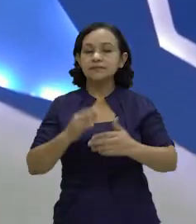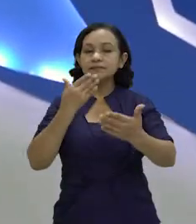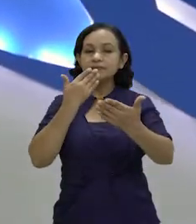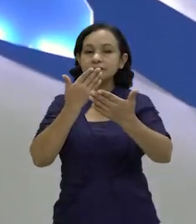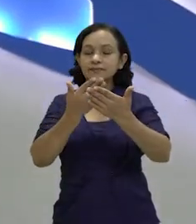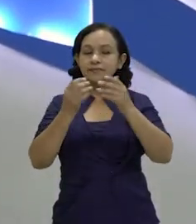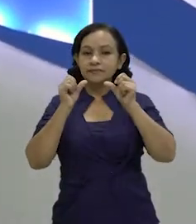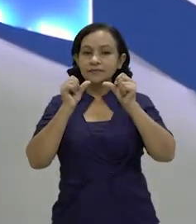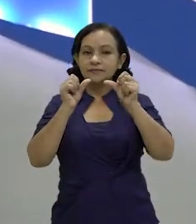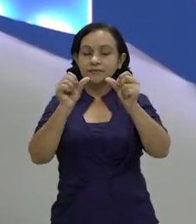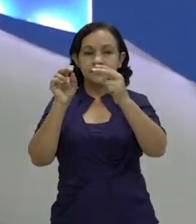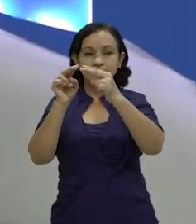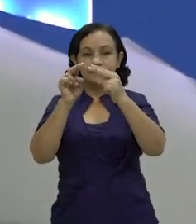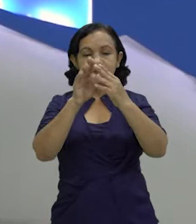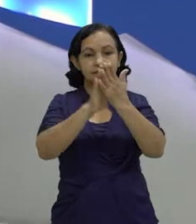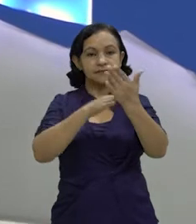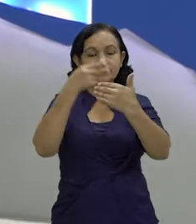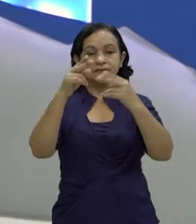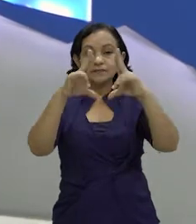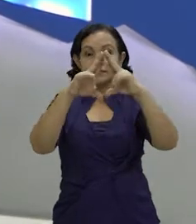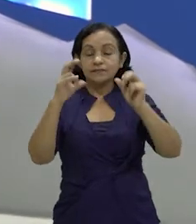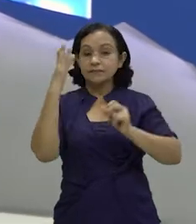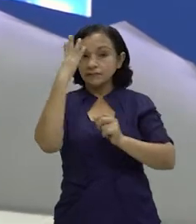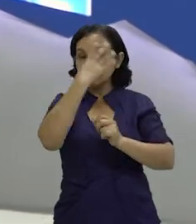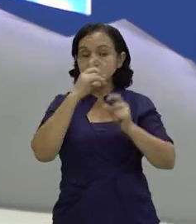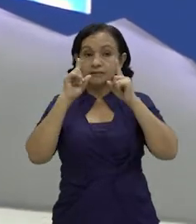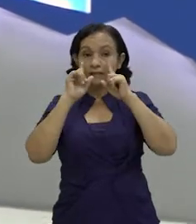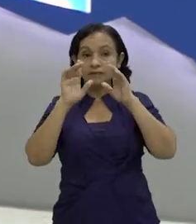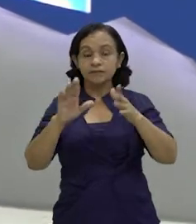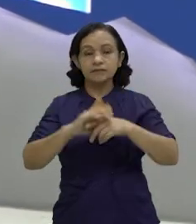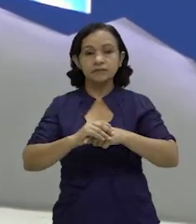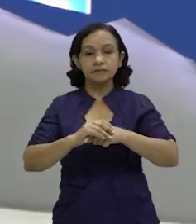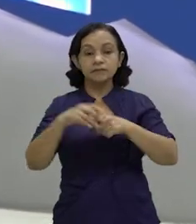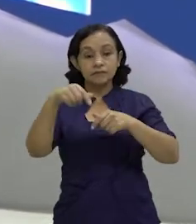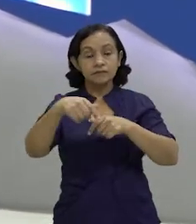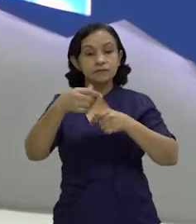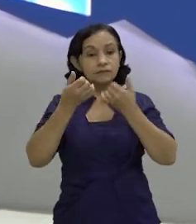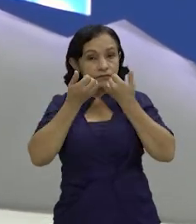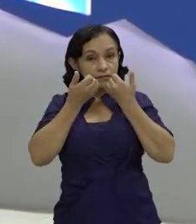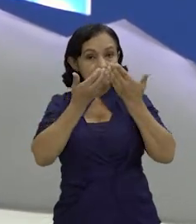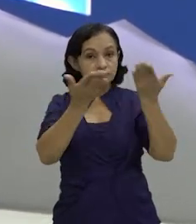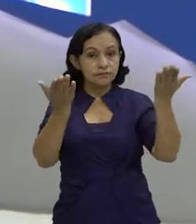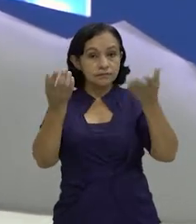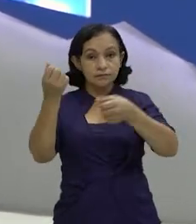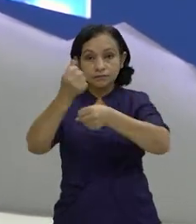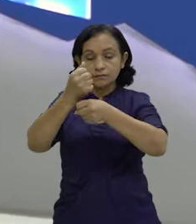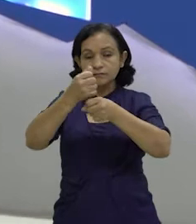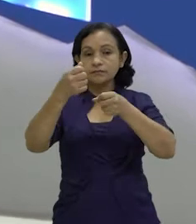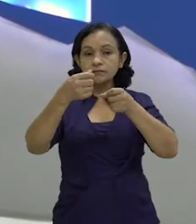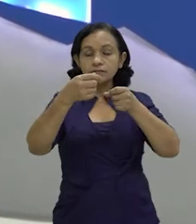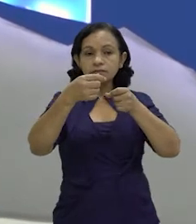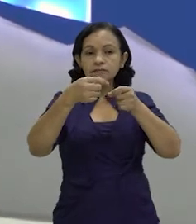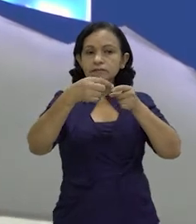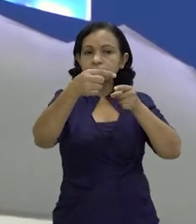Gracias por continuar en sintonía de su programa Nicaragua Linda y Segura. En el siguiente reporte veremos el esfuerzo de